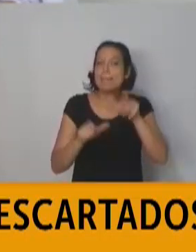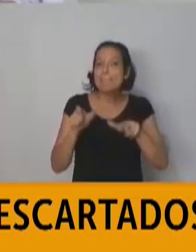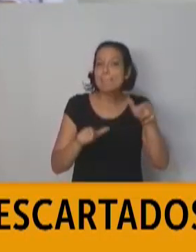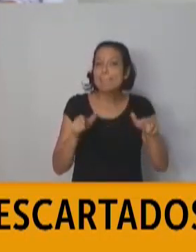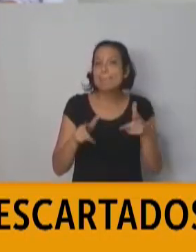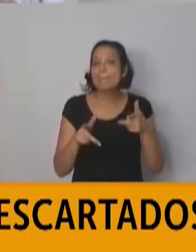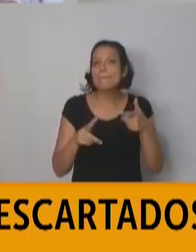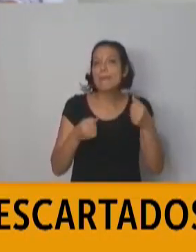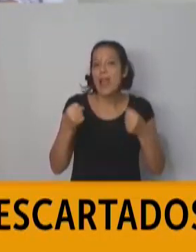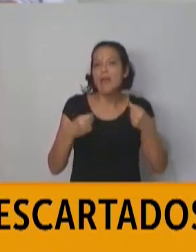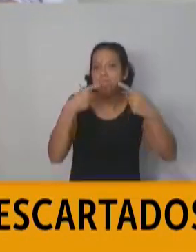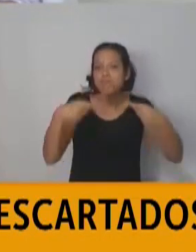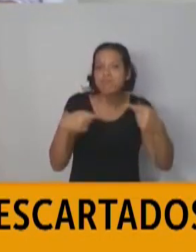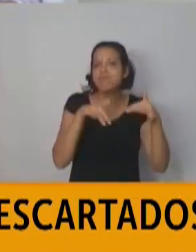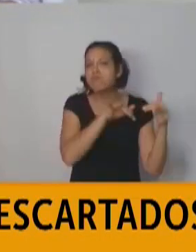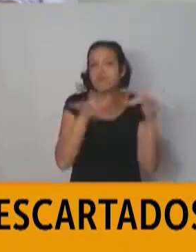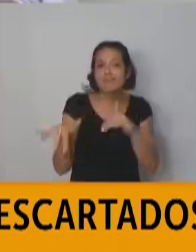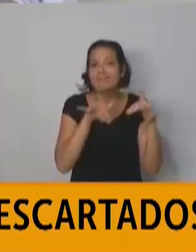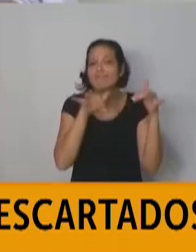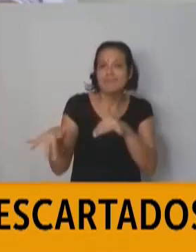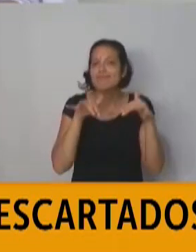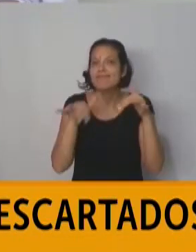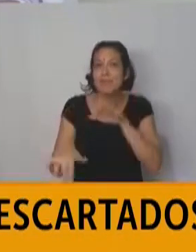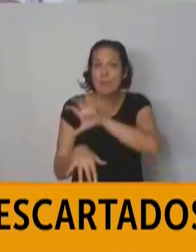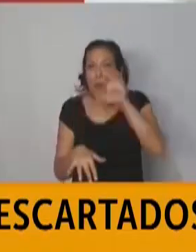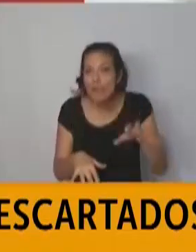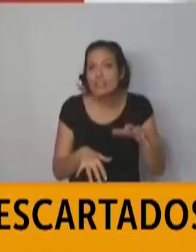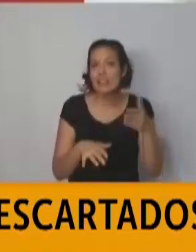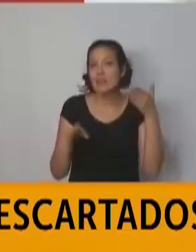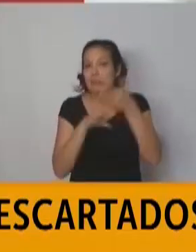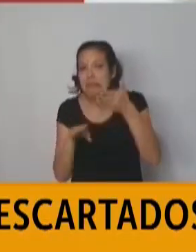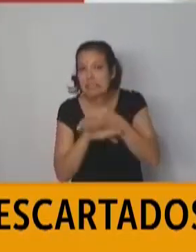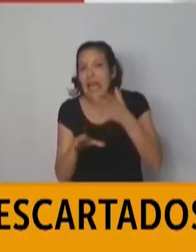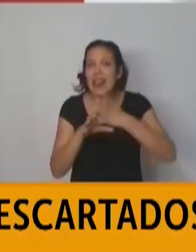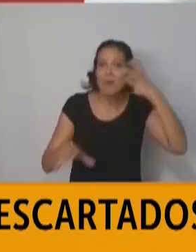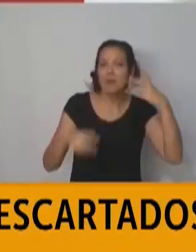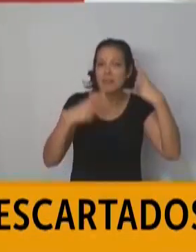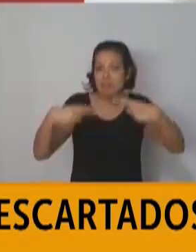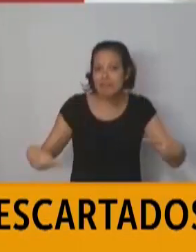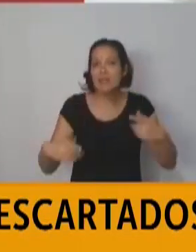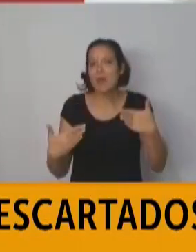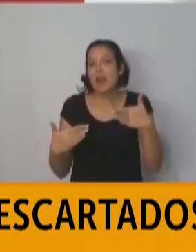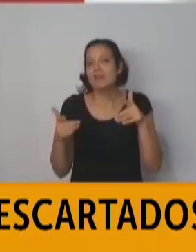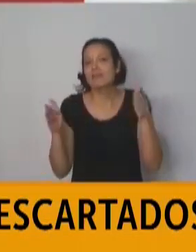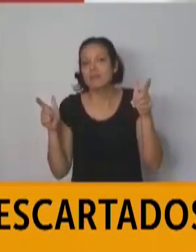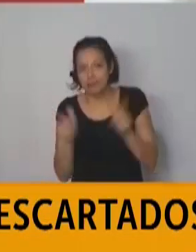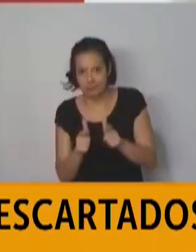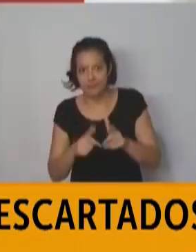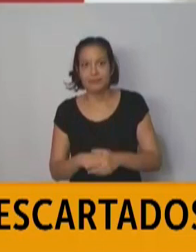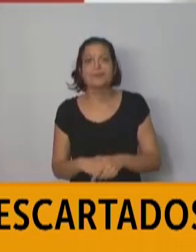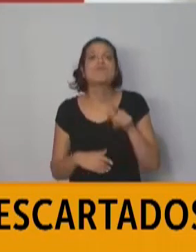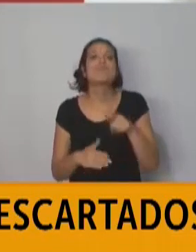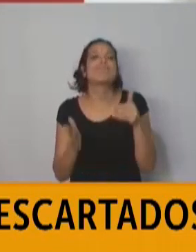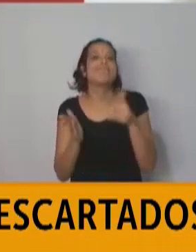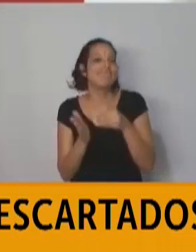personas a través de las restricciones que están relacionadas a transporte y bueno, esto va a depender, como